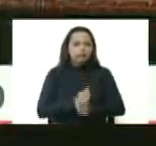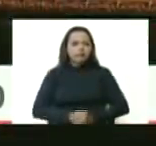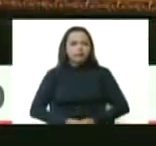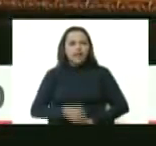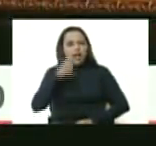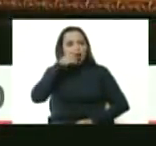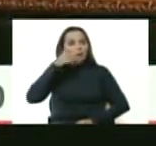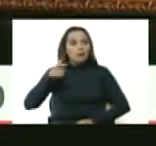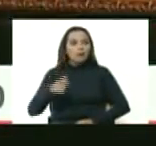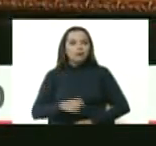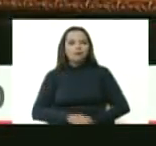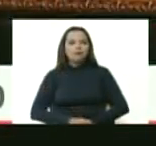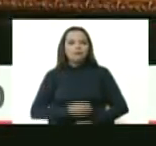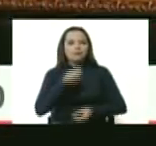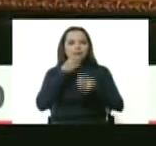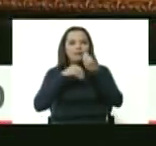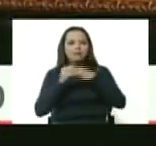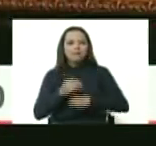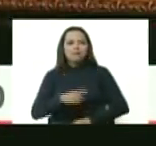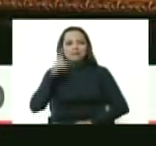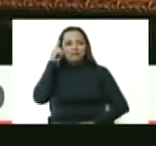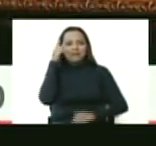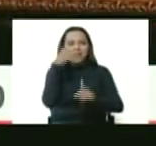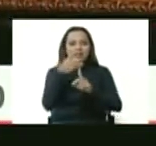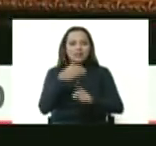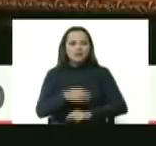pueblo con el alimento directo